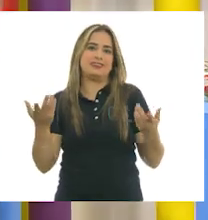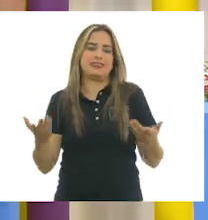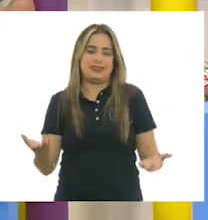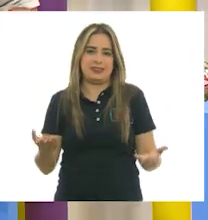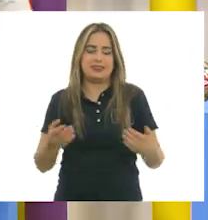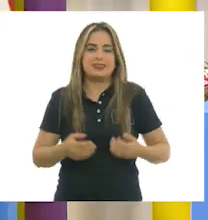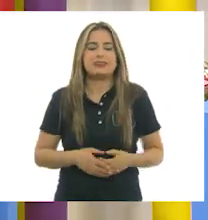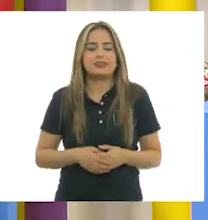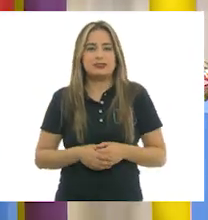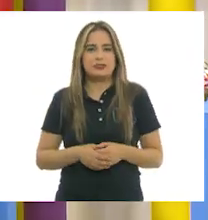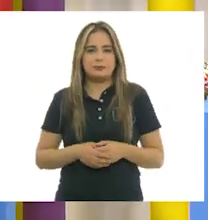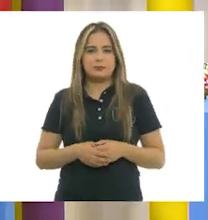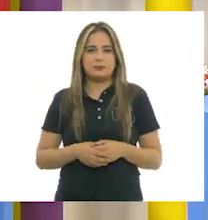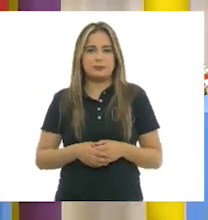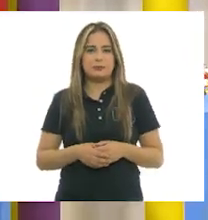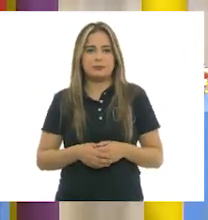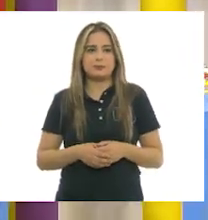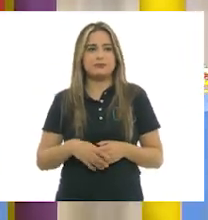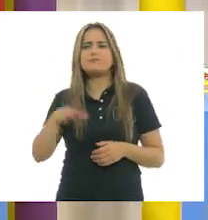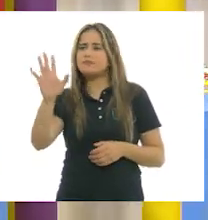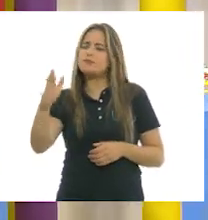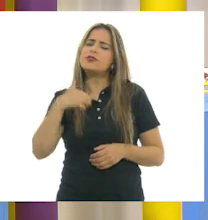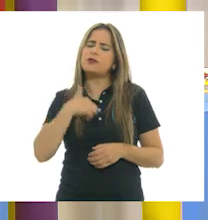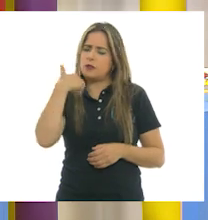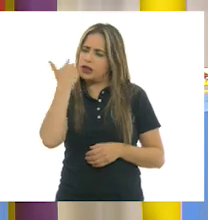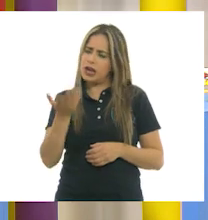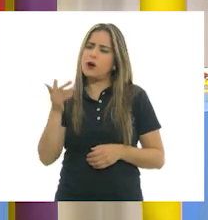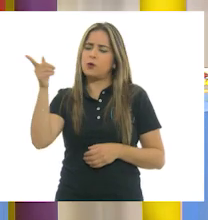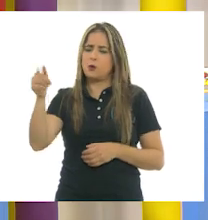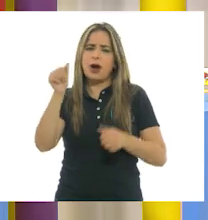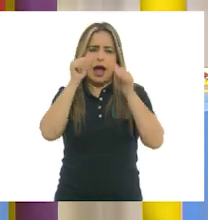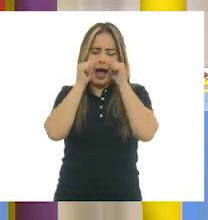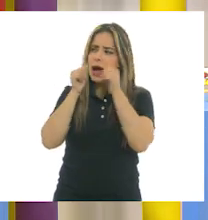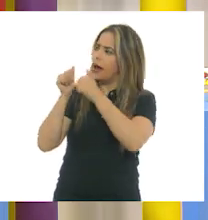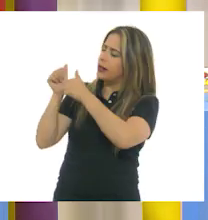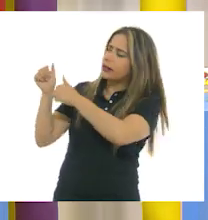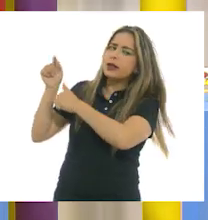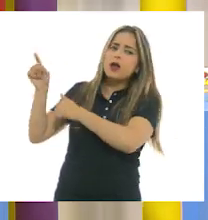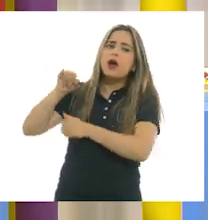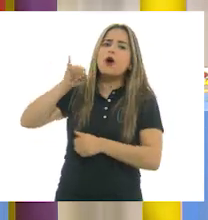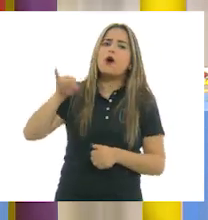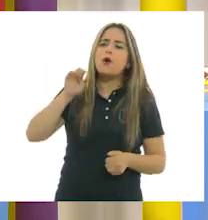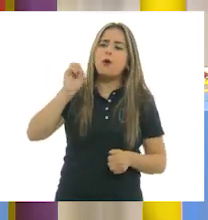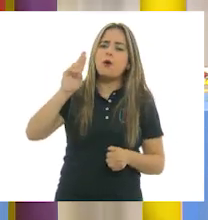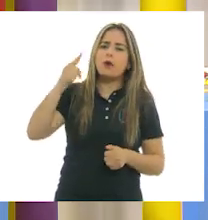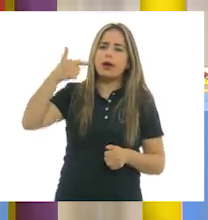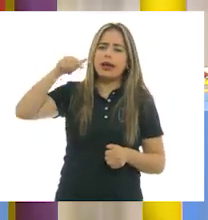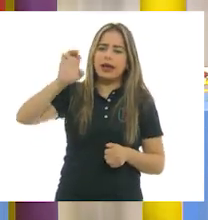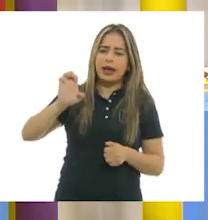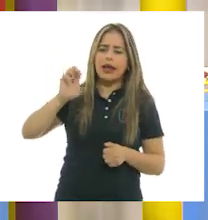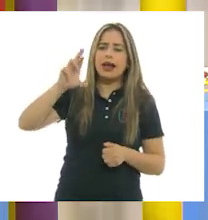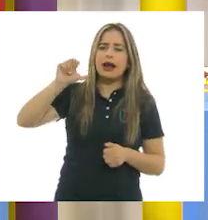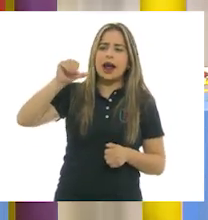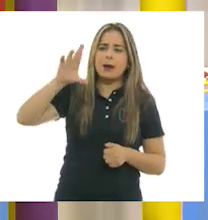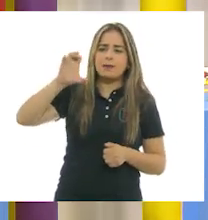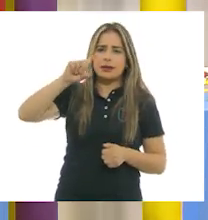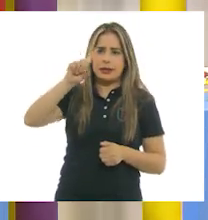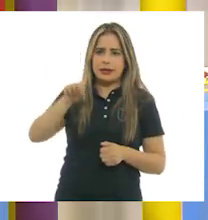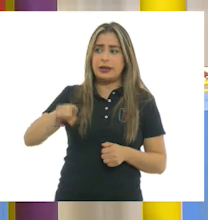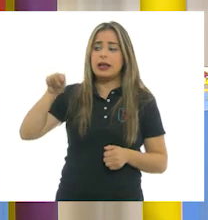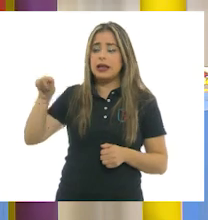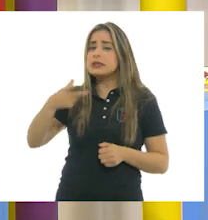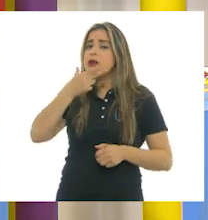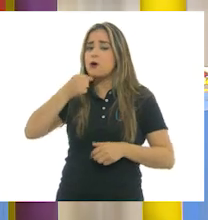Sin embargo, a me gustaría invitarte a que escucháramos a Jorge Ramírez, que es un arquitecto y